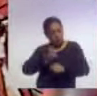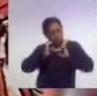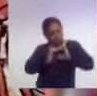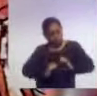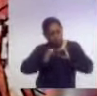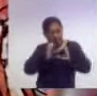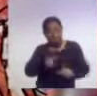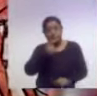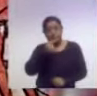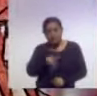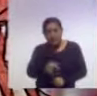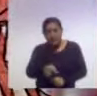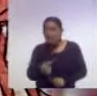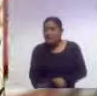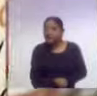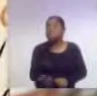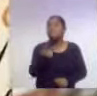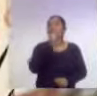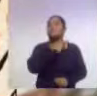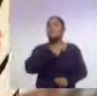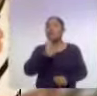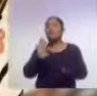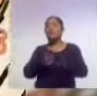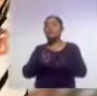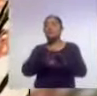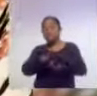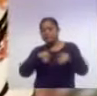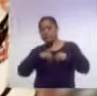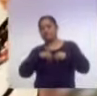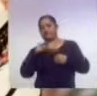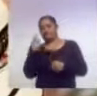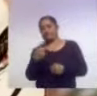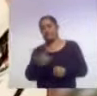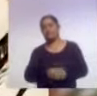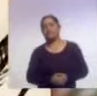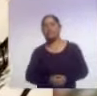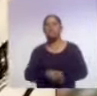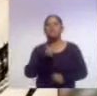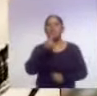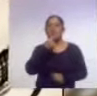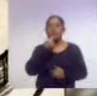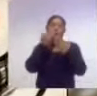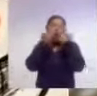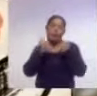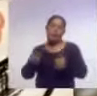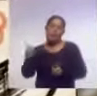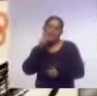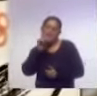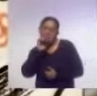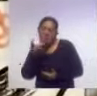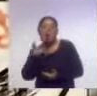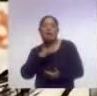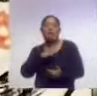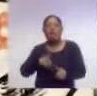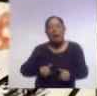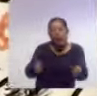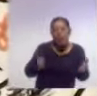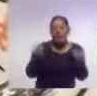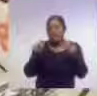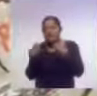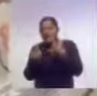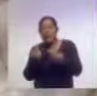la forma de subsanar sus necesidades. Los niños que quedaban sin nadie, pues, tienen hambre, tienen frío,